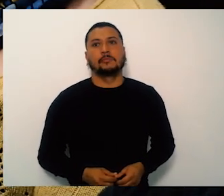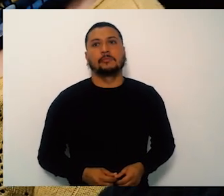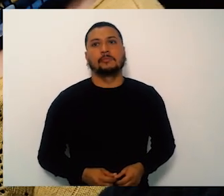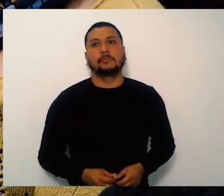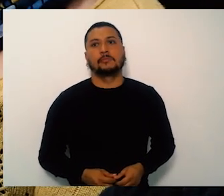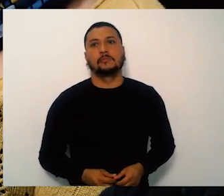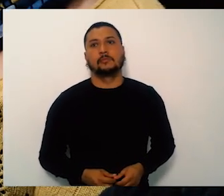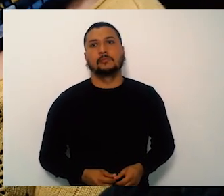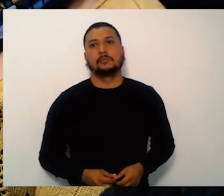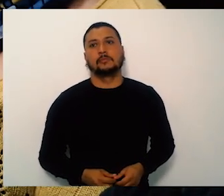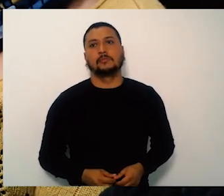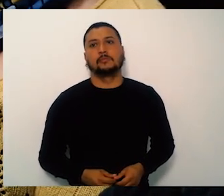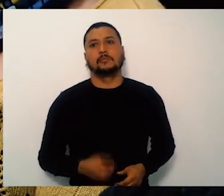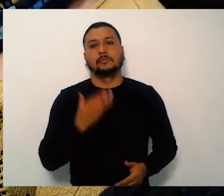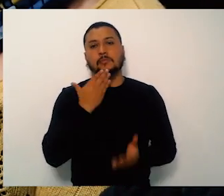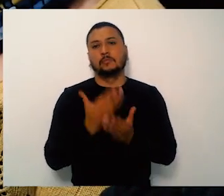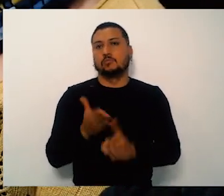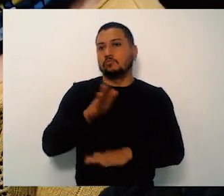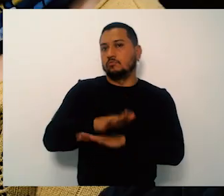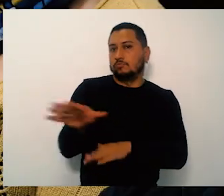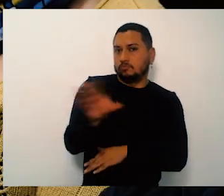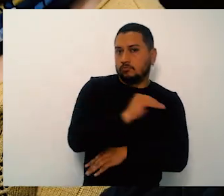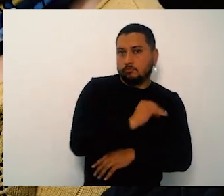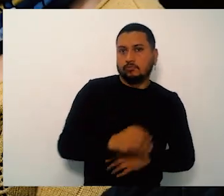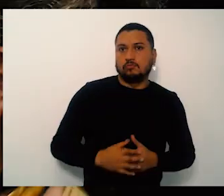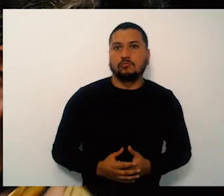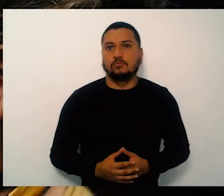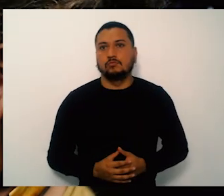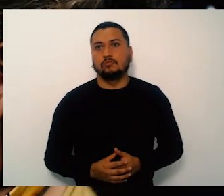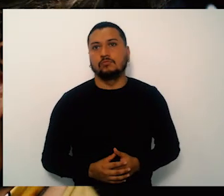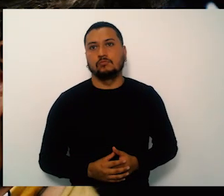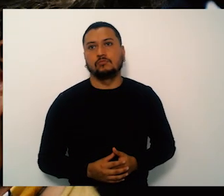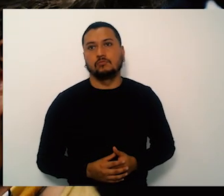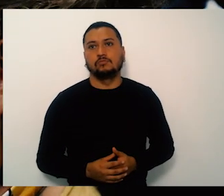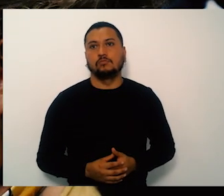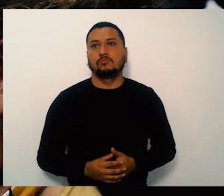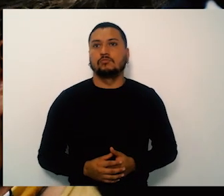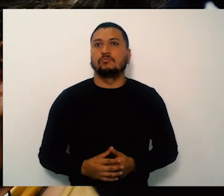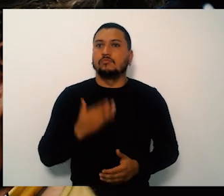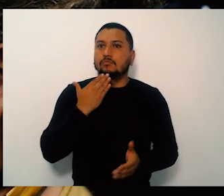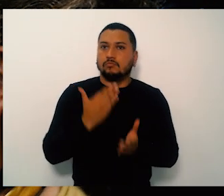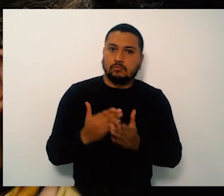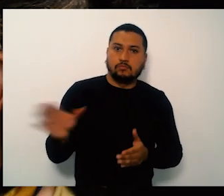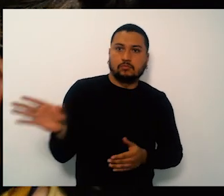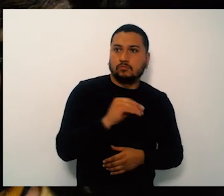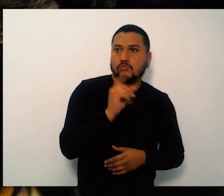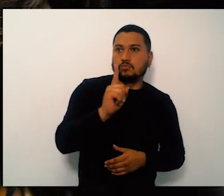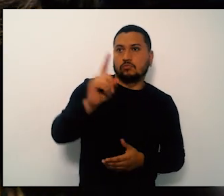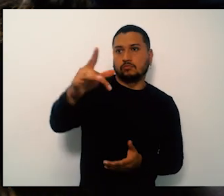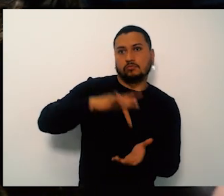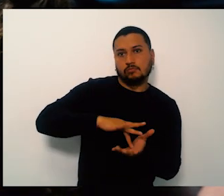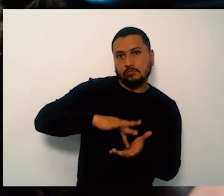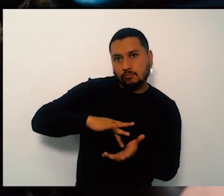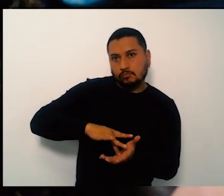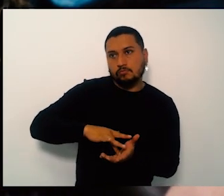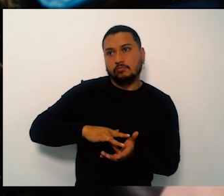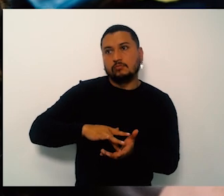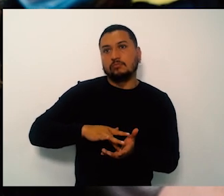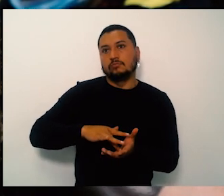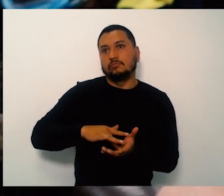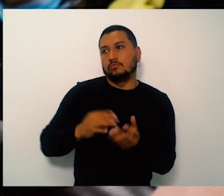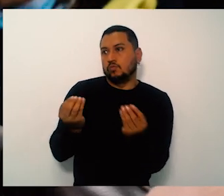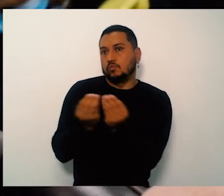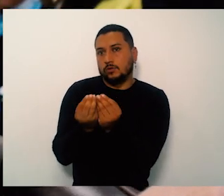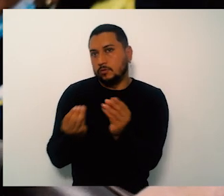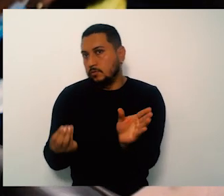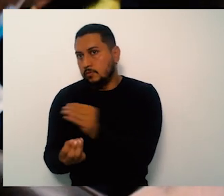no la hay y ahí le ponen el sellito de que está pendiente. Y va a la